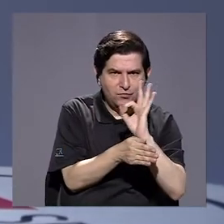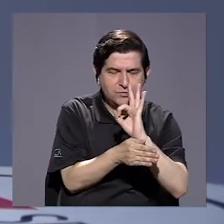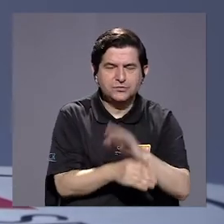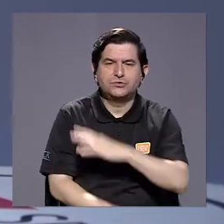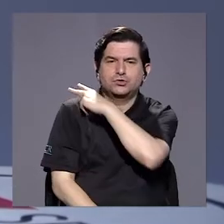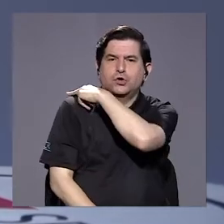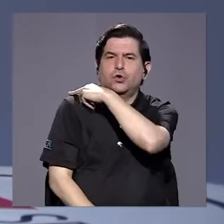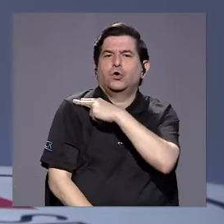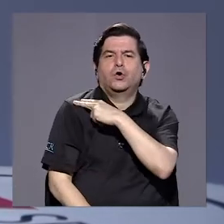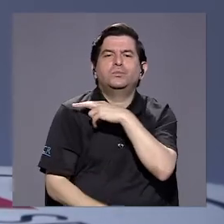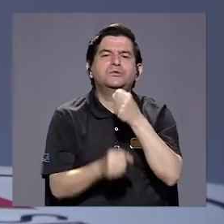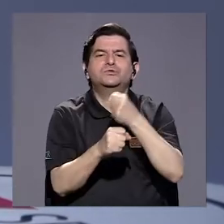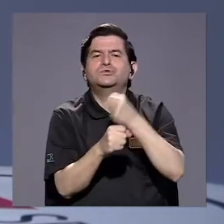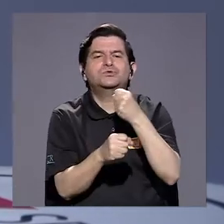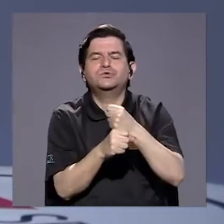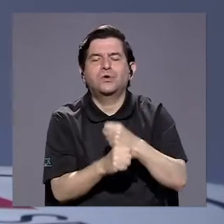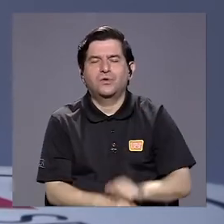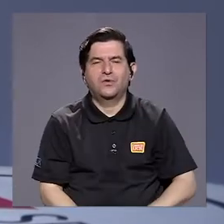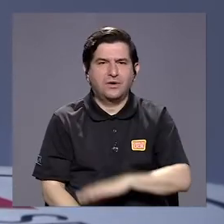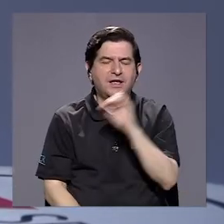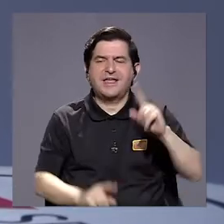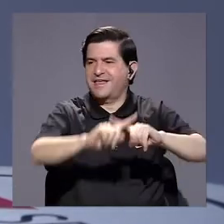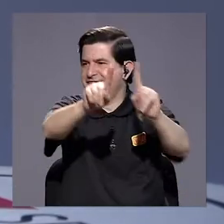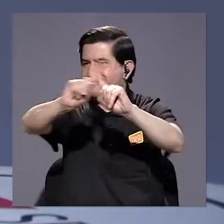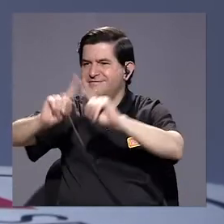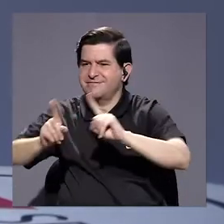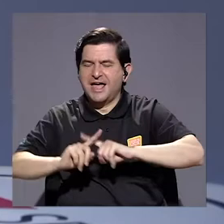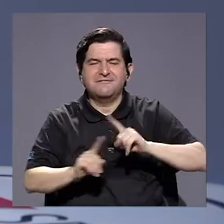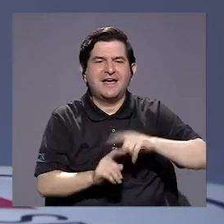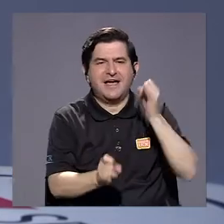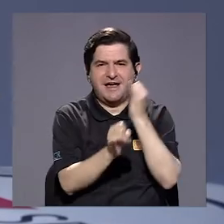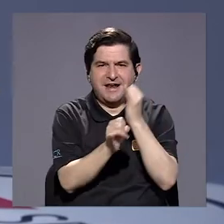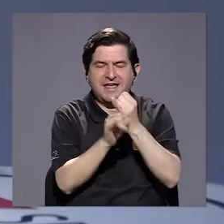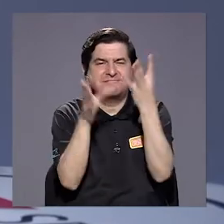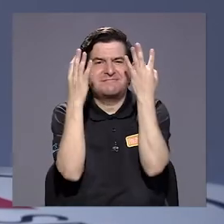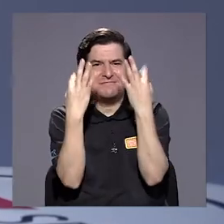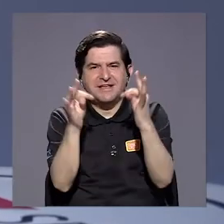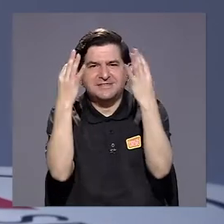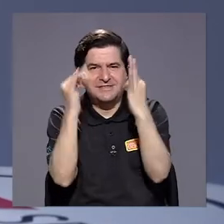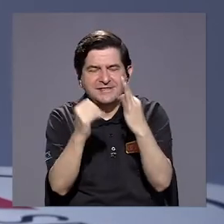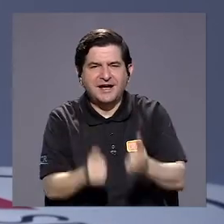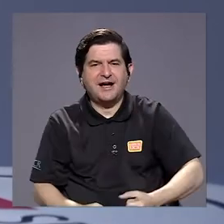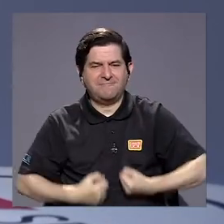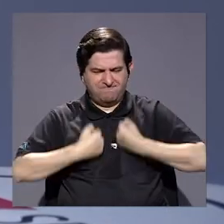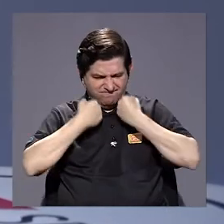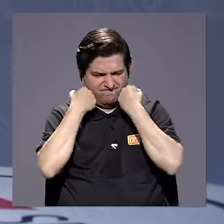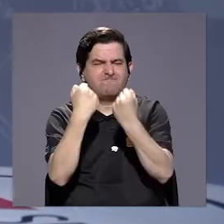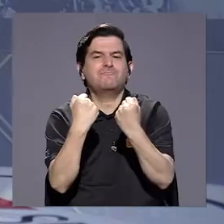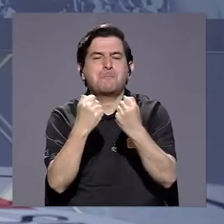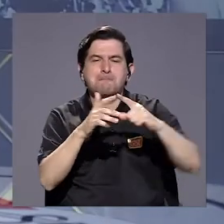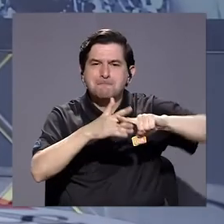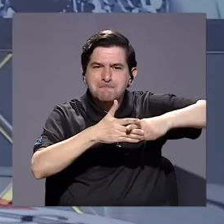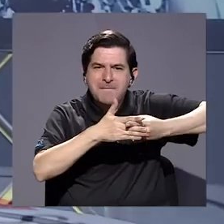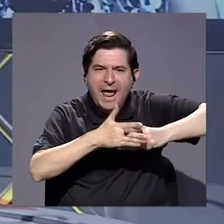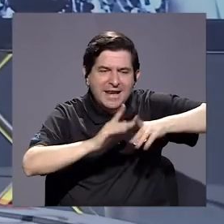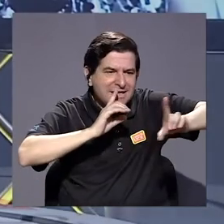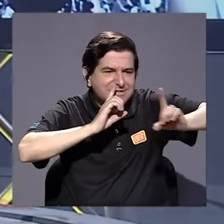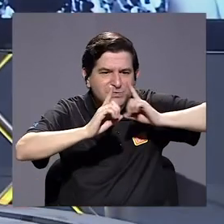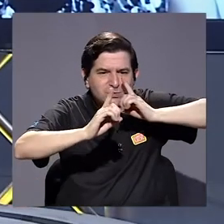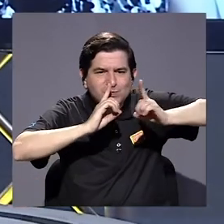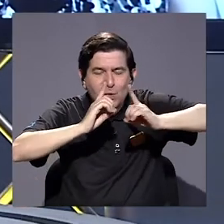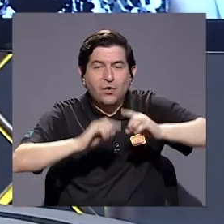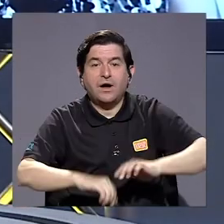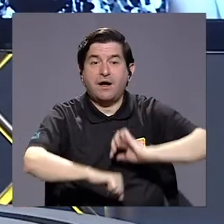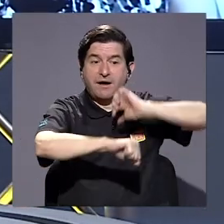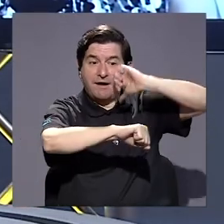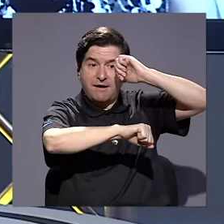funciona el comisionado y cómo desde diferentes instituciones busca más bien fortalecer esos mecanismos de